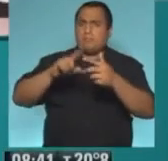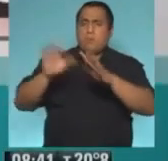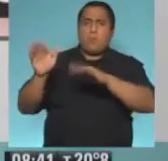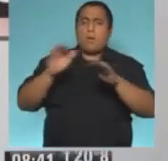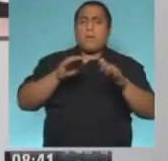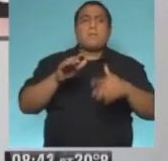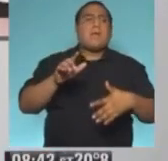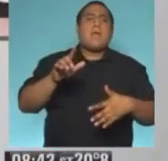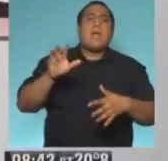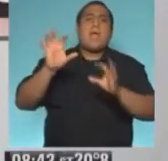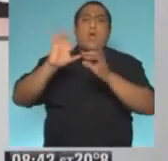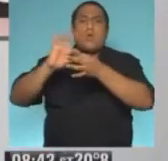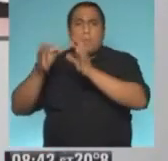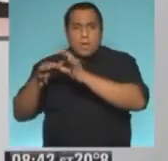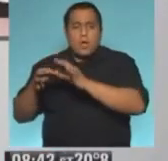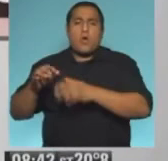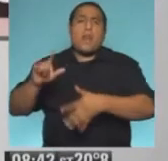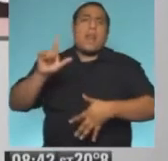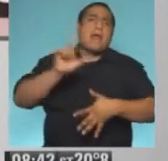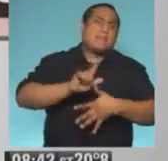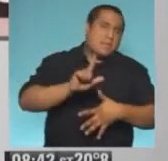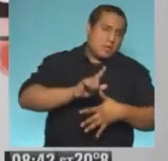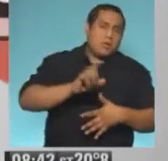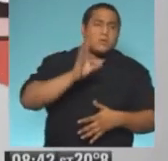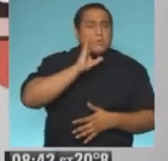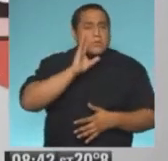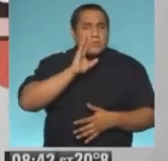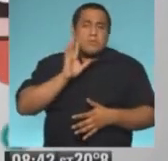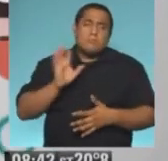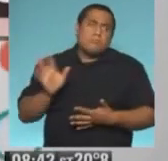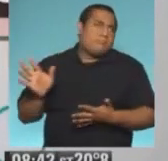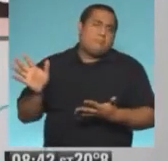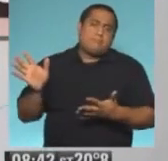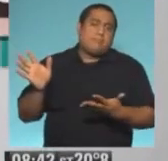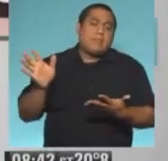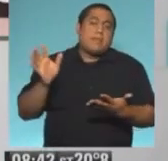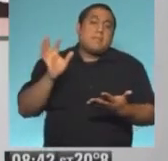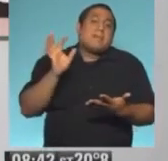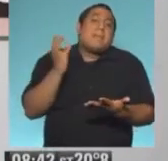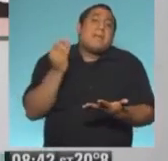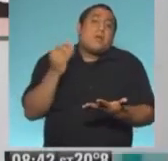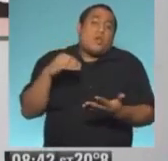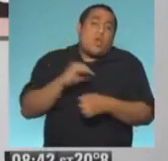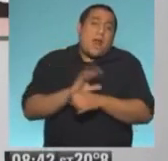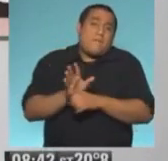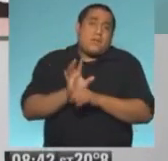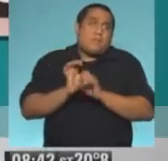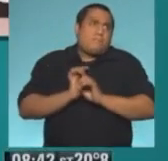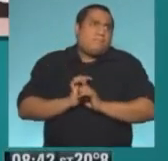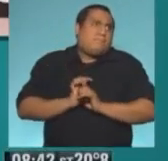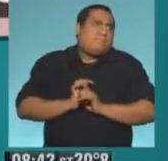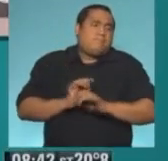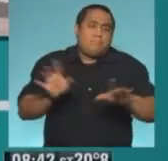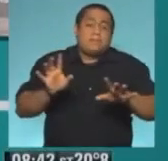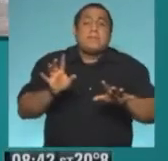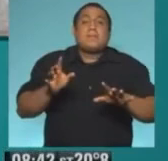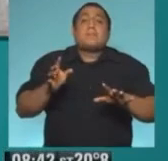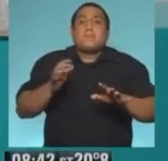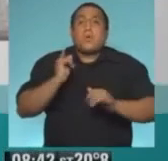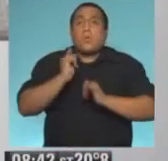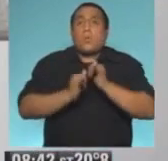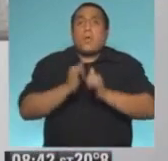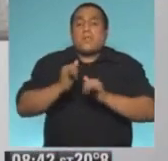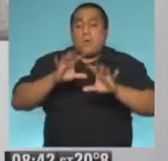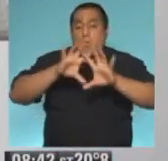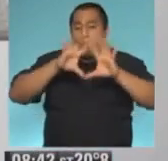latino y el estadounidense. En definitiva, lo que nos queda claro es este COVID, lo único que nos vino a decir es que la humanidad, más